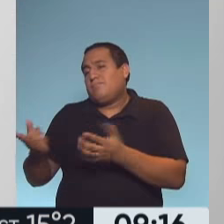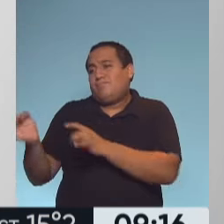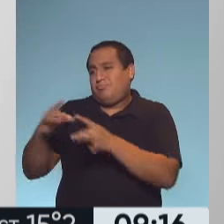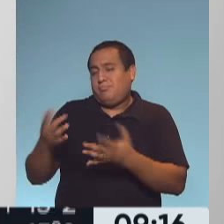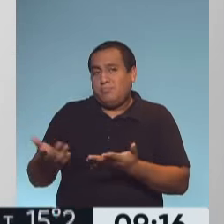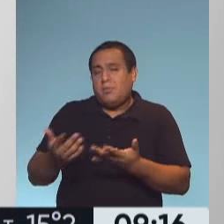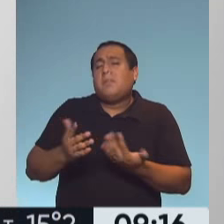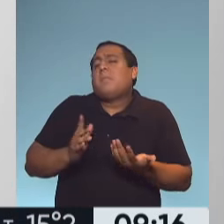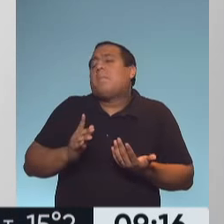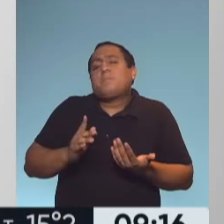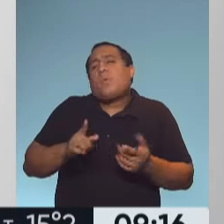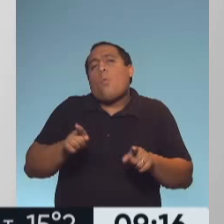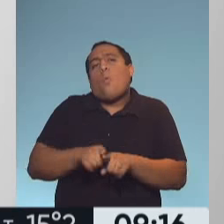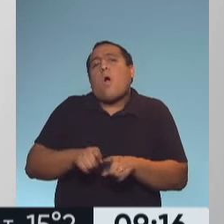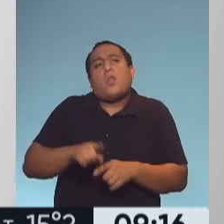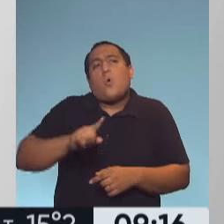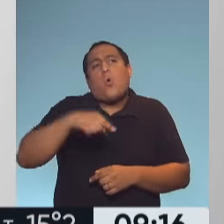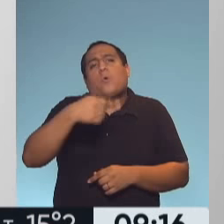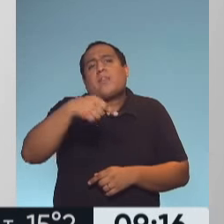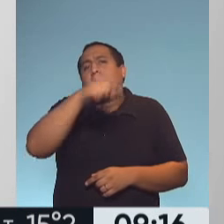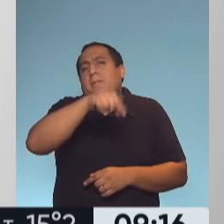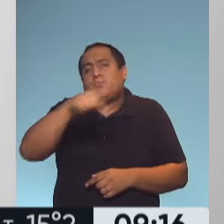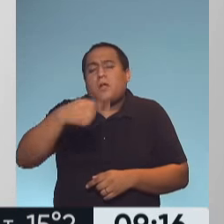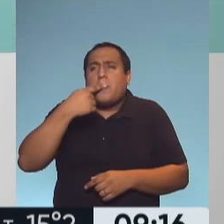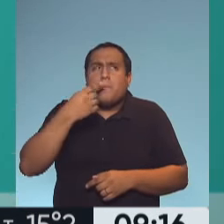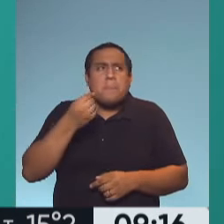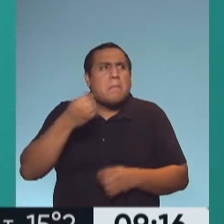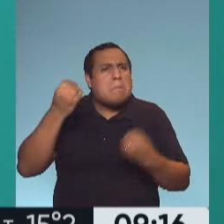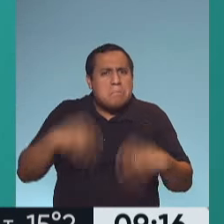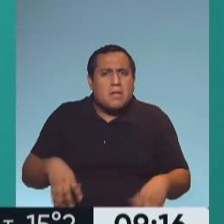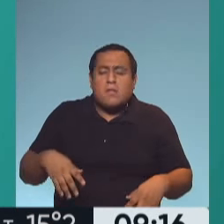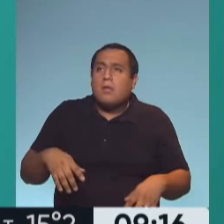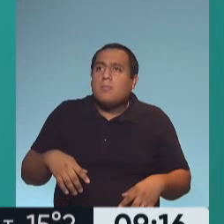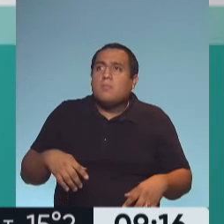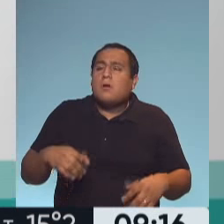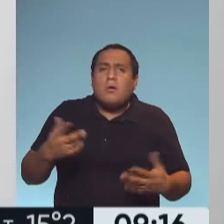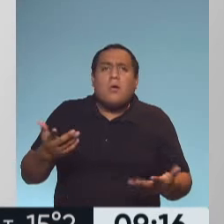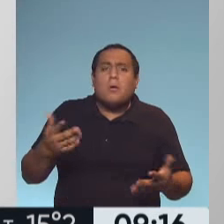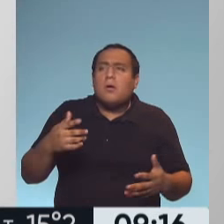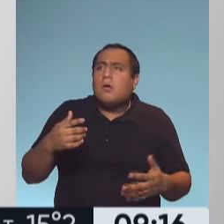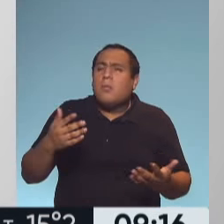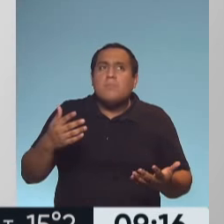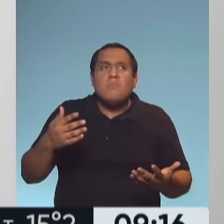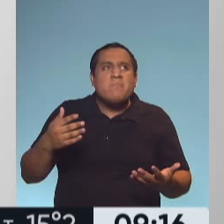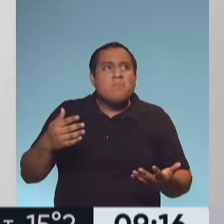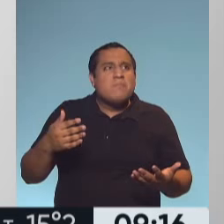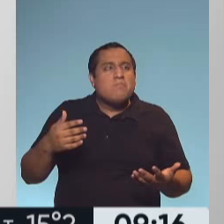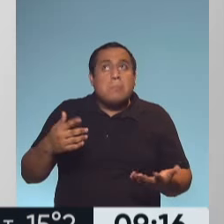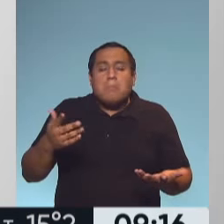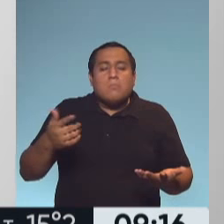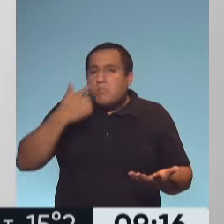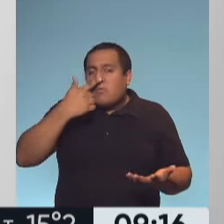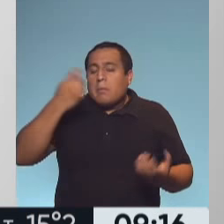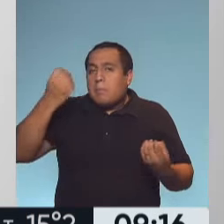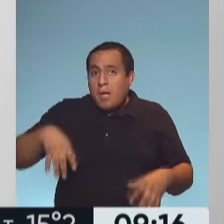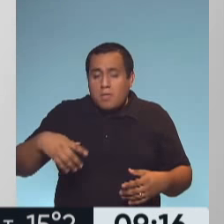Igual que cualquier persona que pierda el gusto o que pierda la capacidad de oler, eso hoy